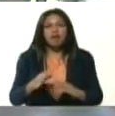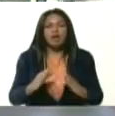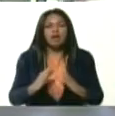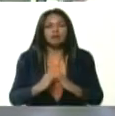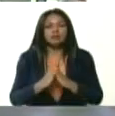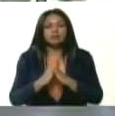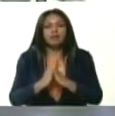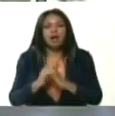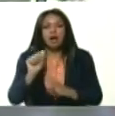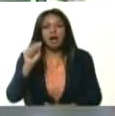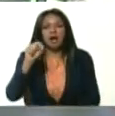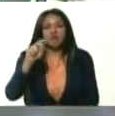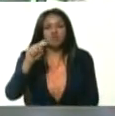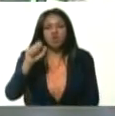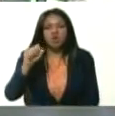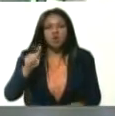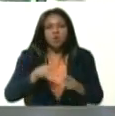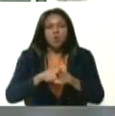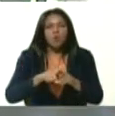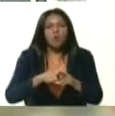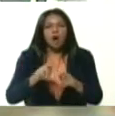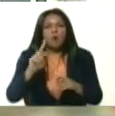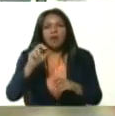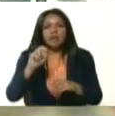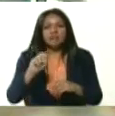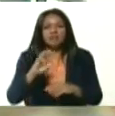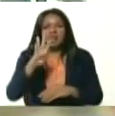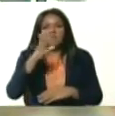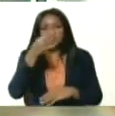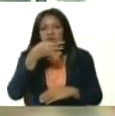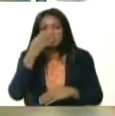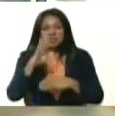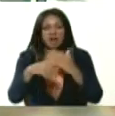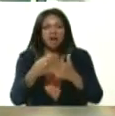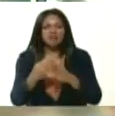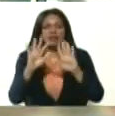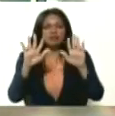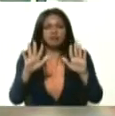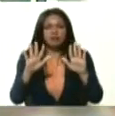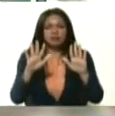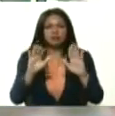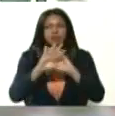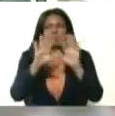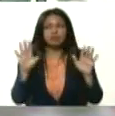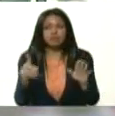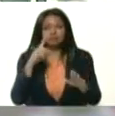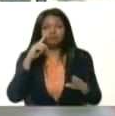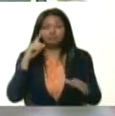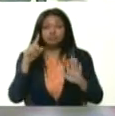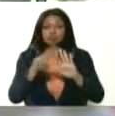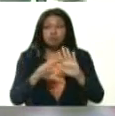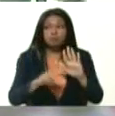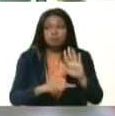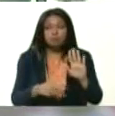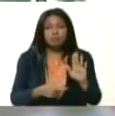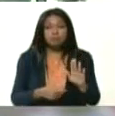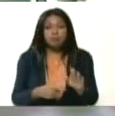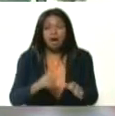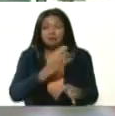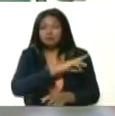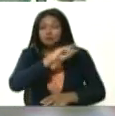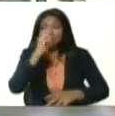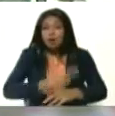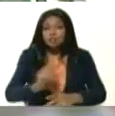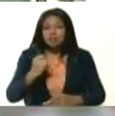partir de las 4 de la tarde hasta las 10 de la mañana. Son controles sanitarios muy estrictos, justamente para evitar